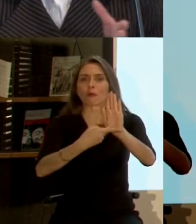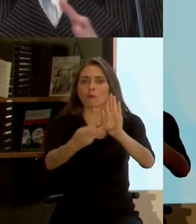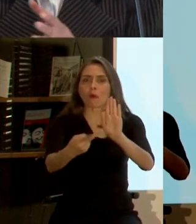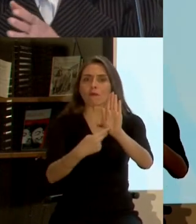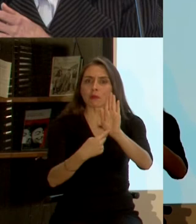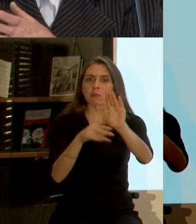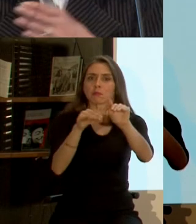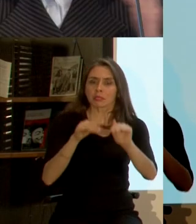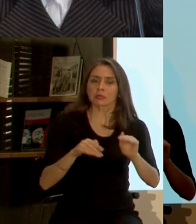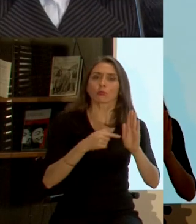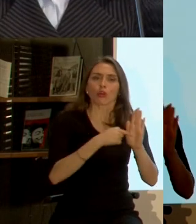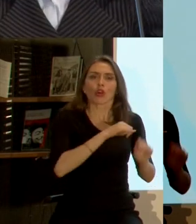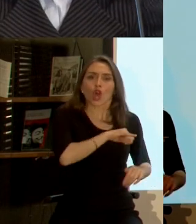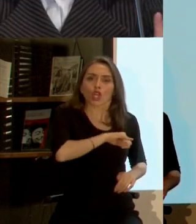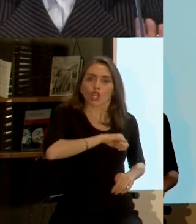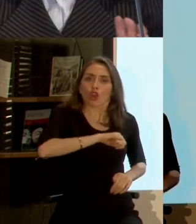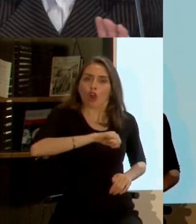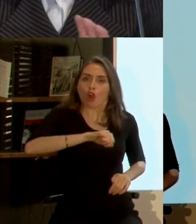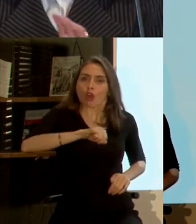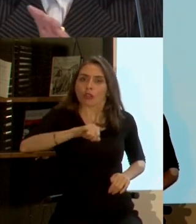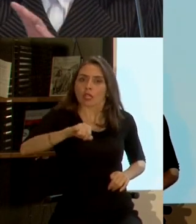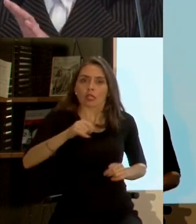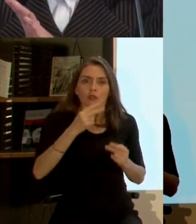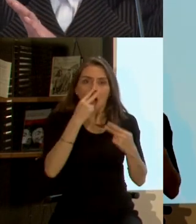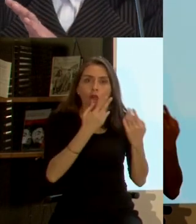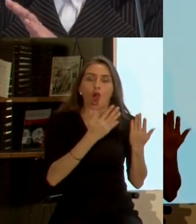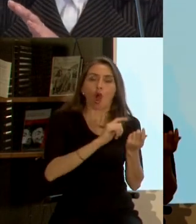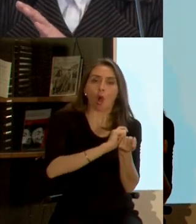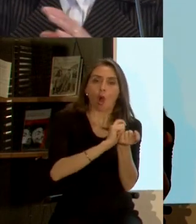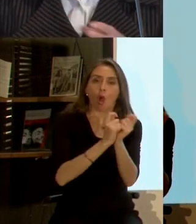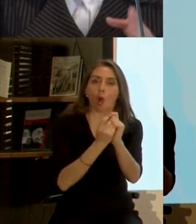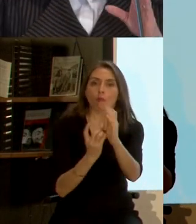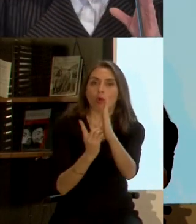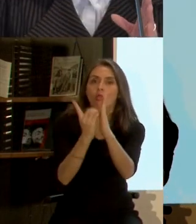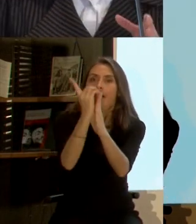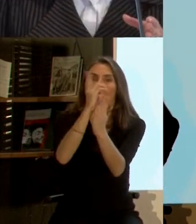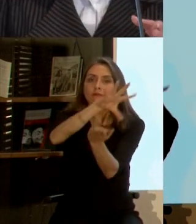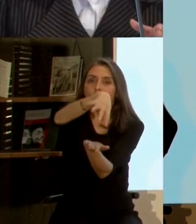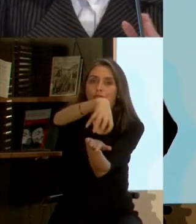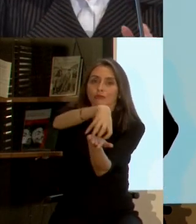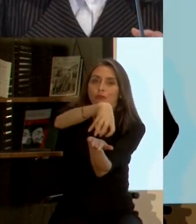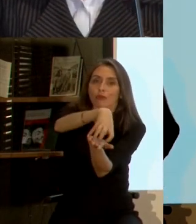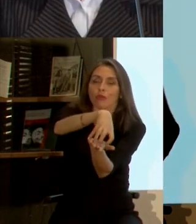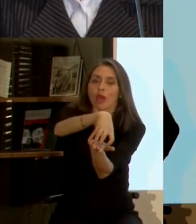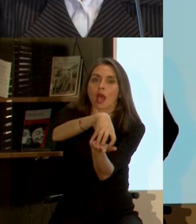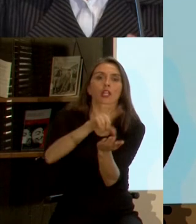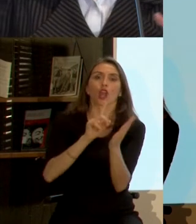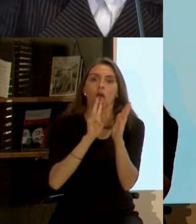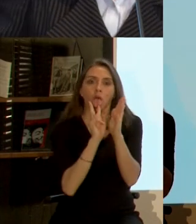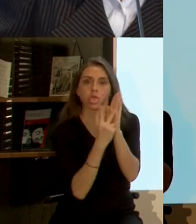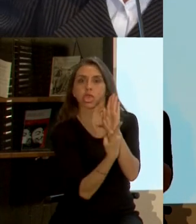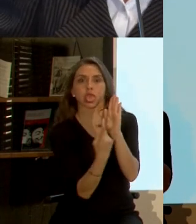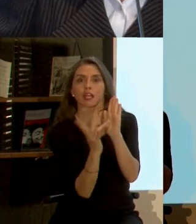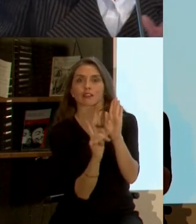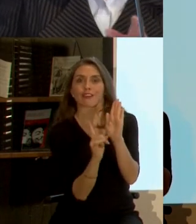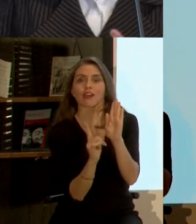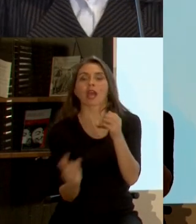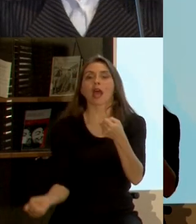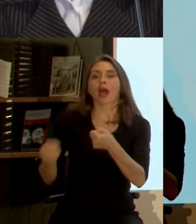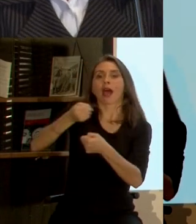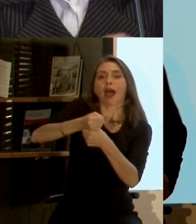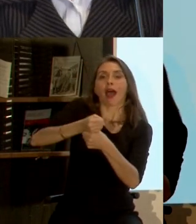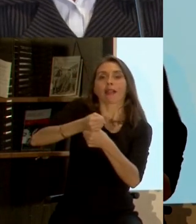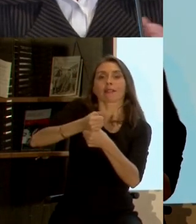tener una continuidad ver cómo iba evolucionando la ciudad y no se tergiversaba por cambios